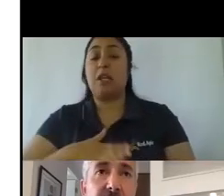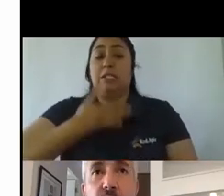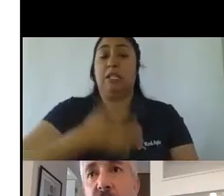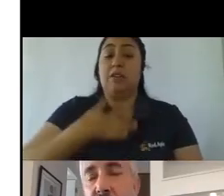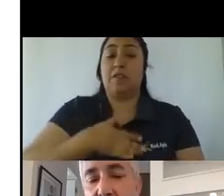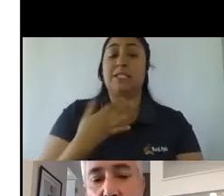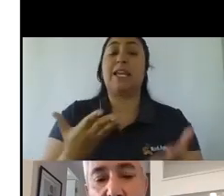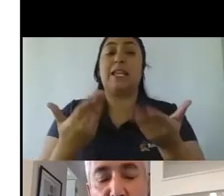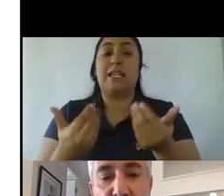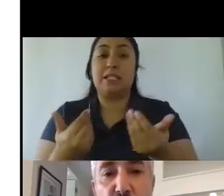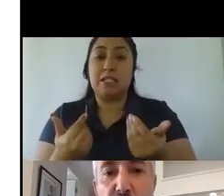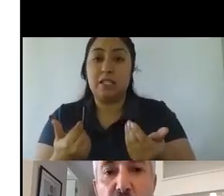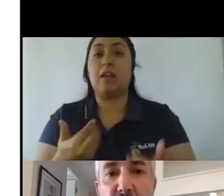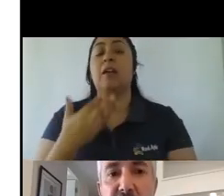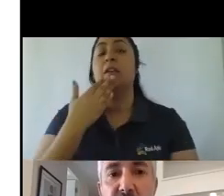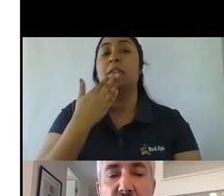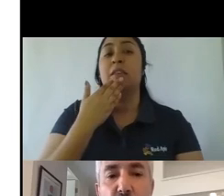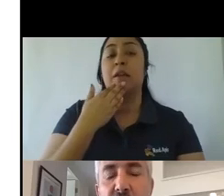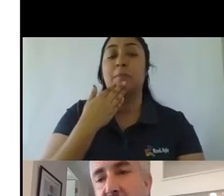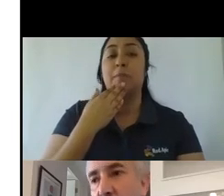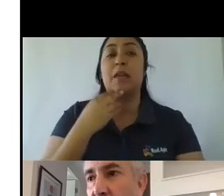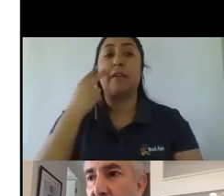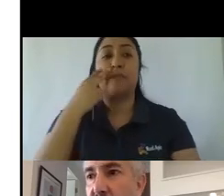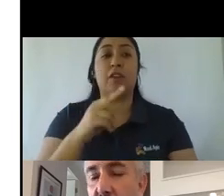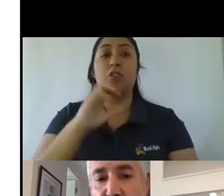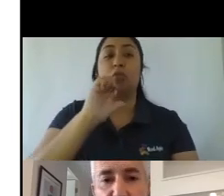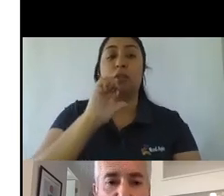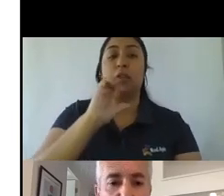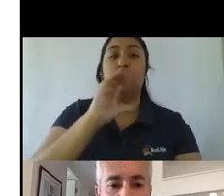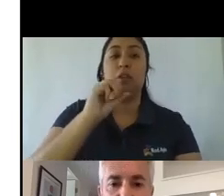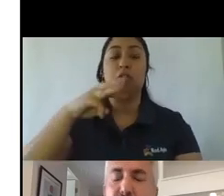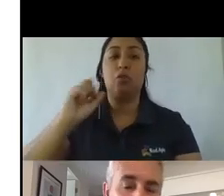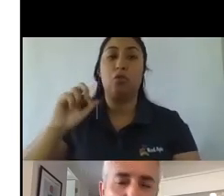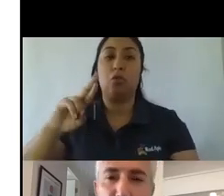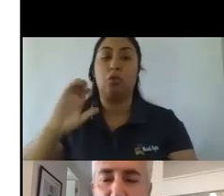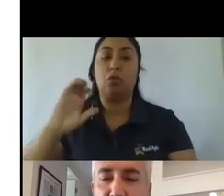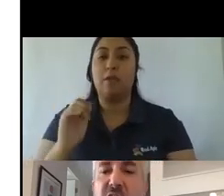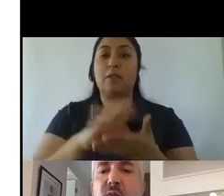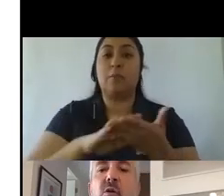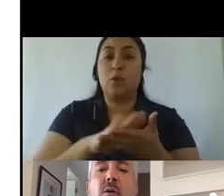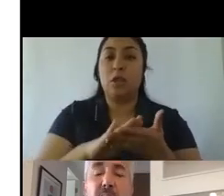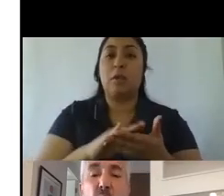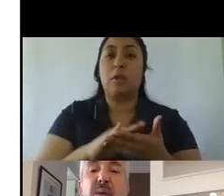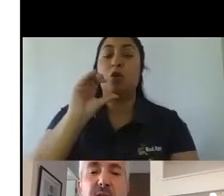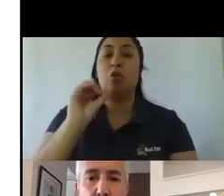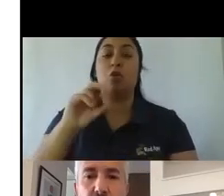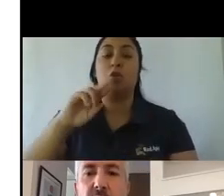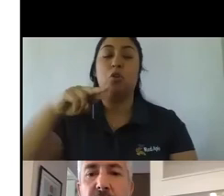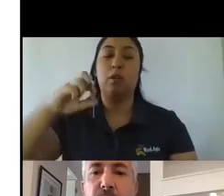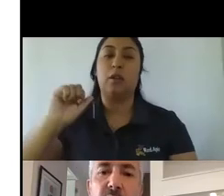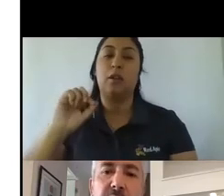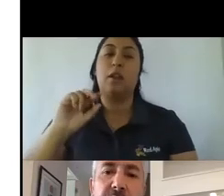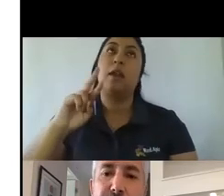en este caso los e-commerce como de última milla como en el caso de Cornershop o Rappi también tuvieron un tremendo incremento pero versus